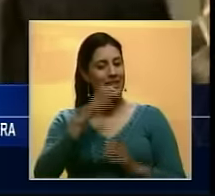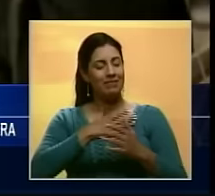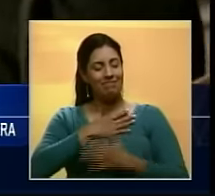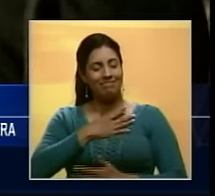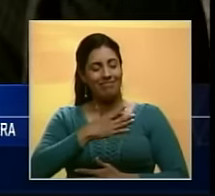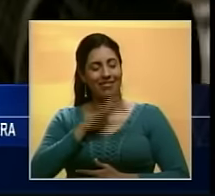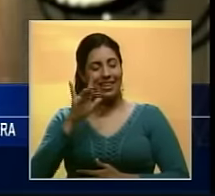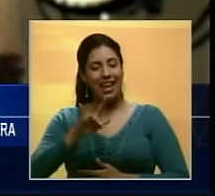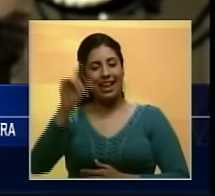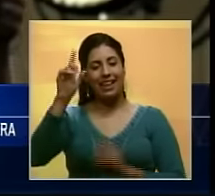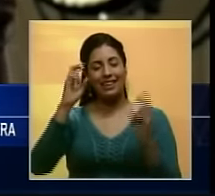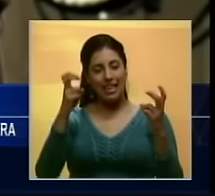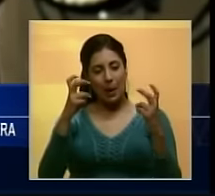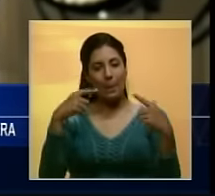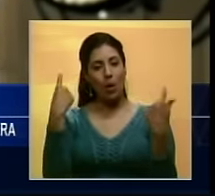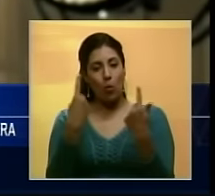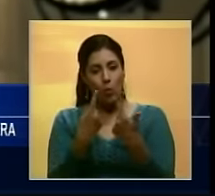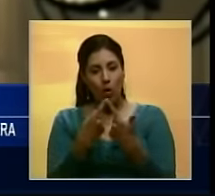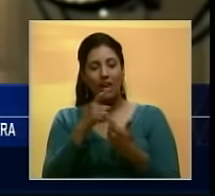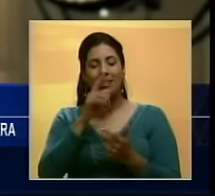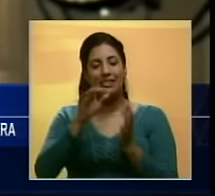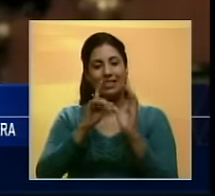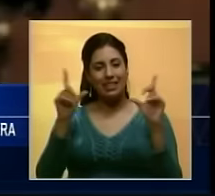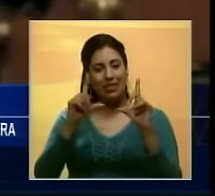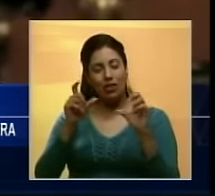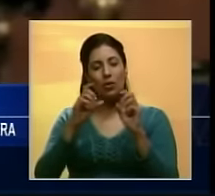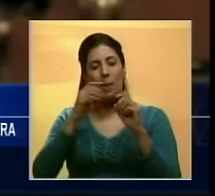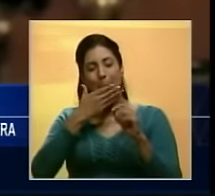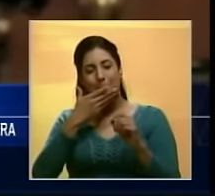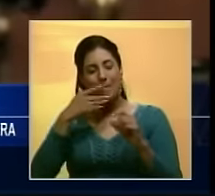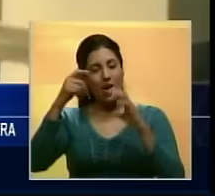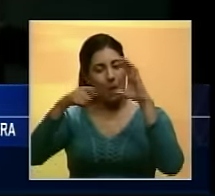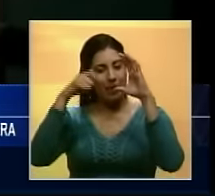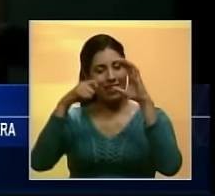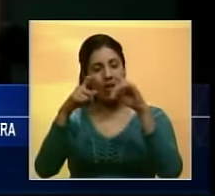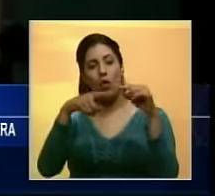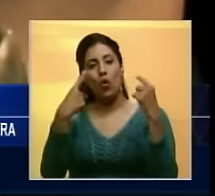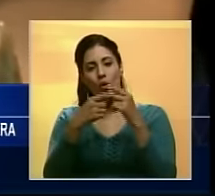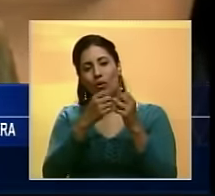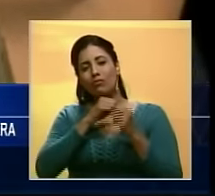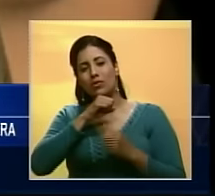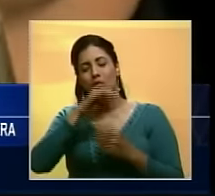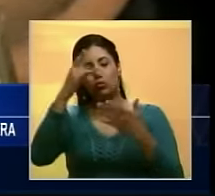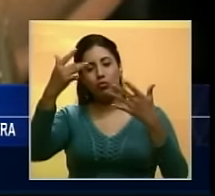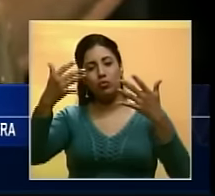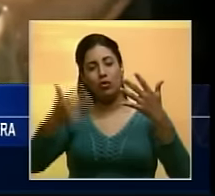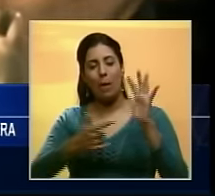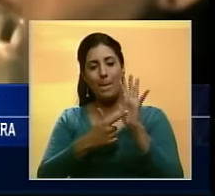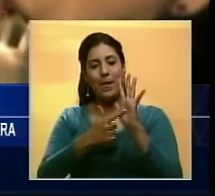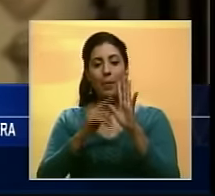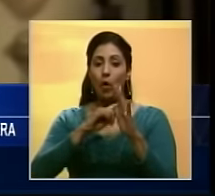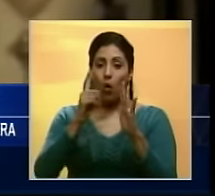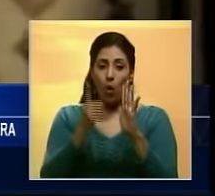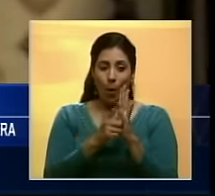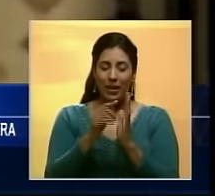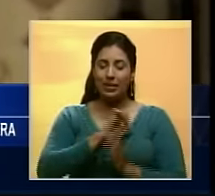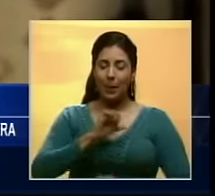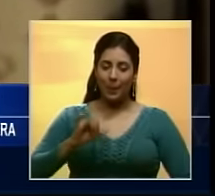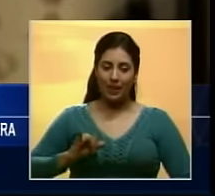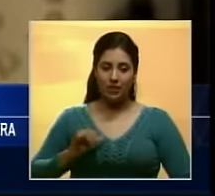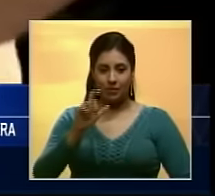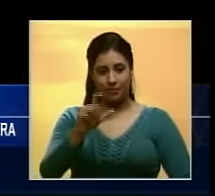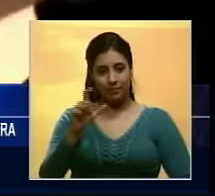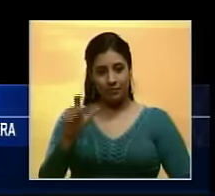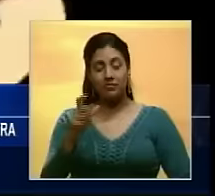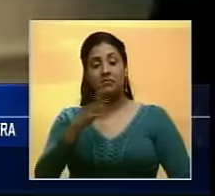conmovedores temas, incluyendo un DVD con sus mejores videoclips y un largometraje especial que los muestra de manera íntima a sus fans.